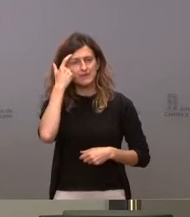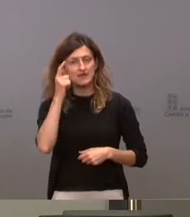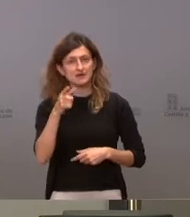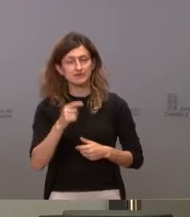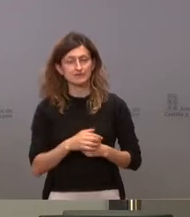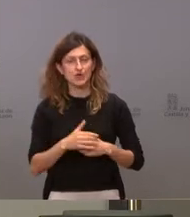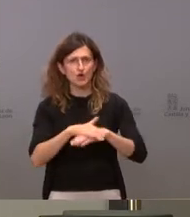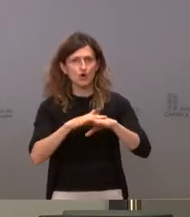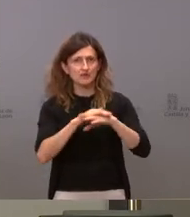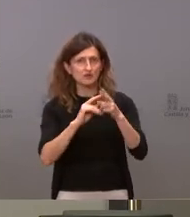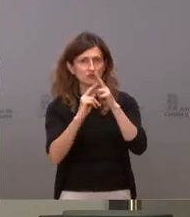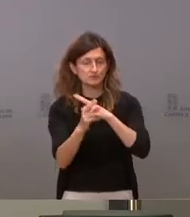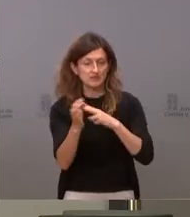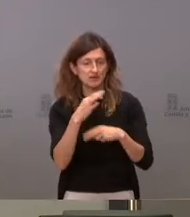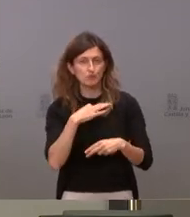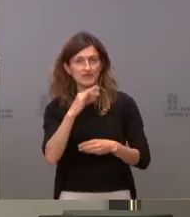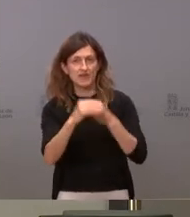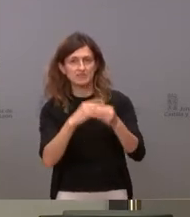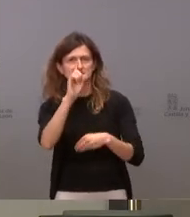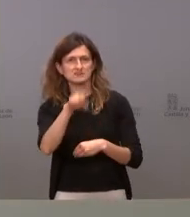el Gobierno, si se va a poder hacer o no.